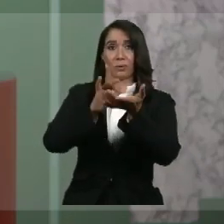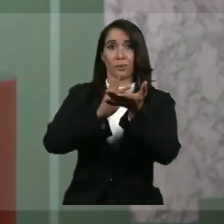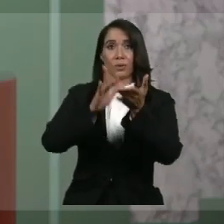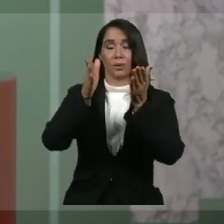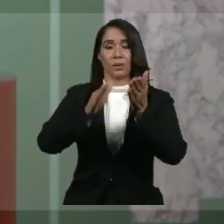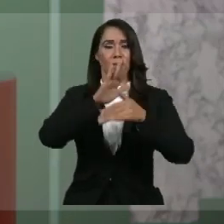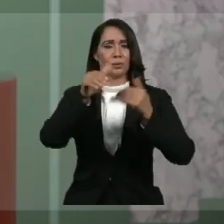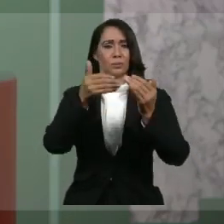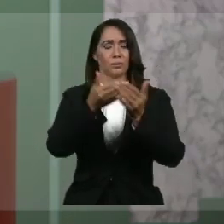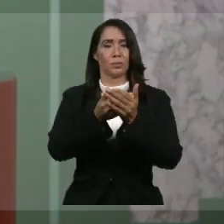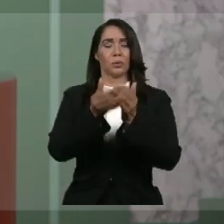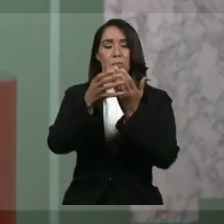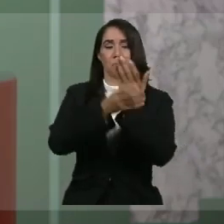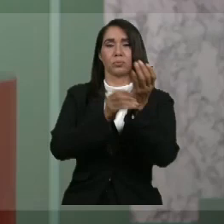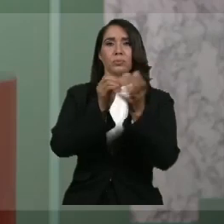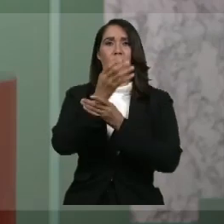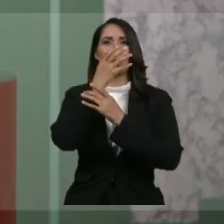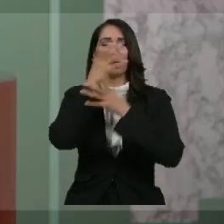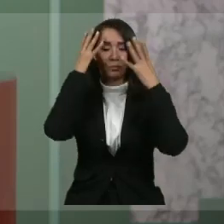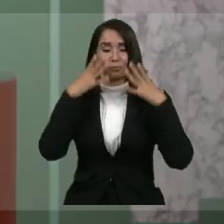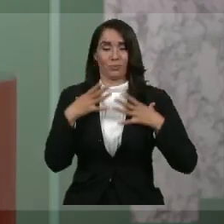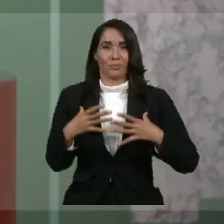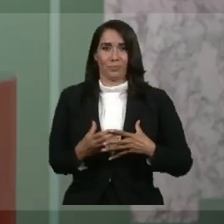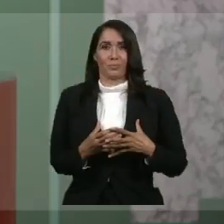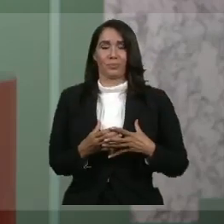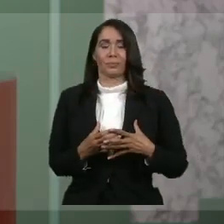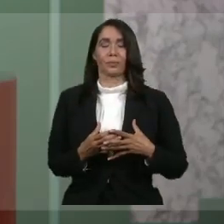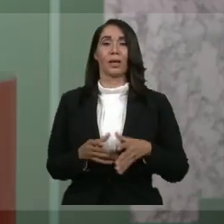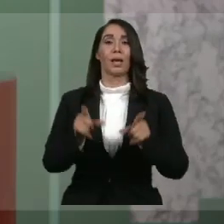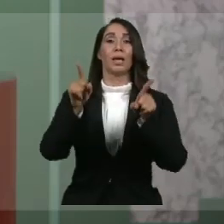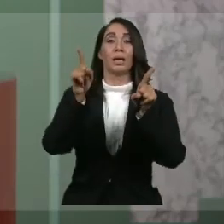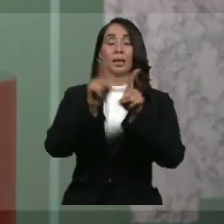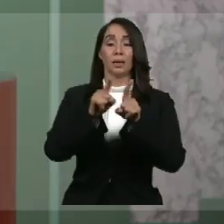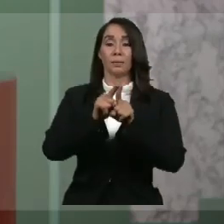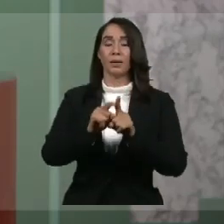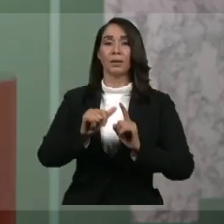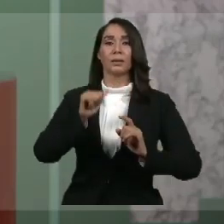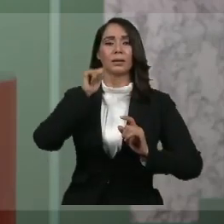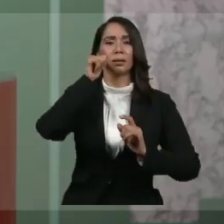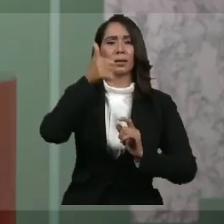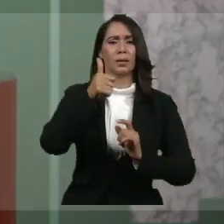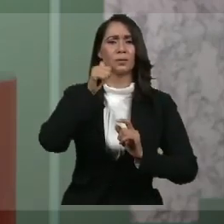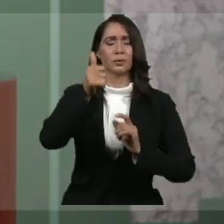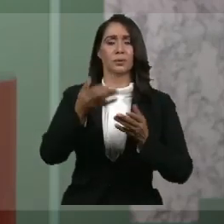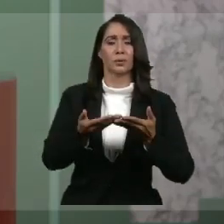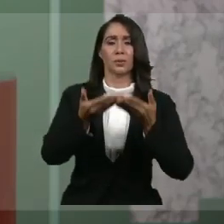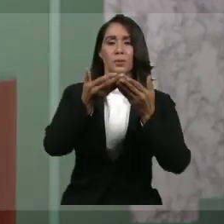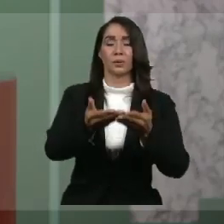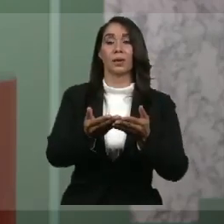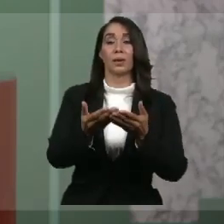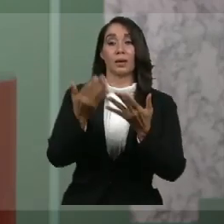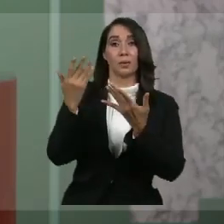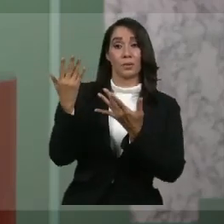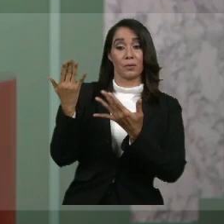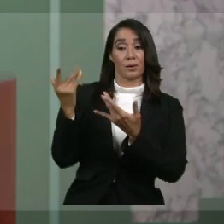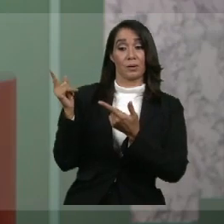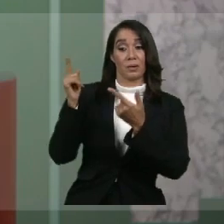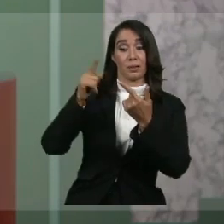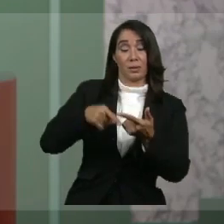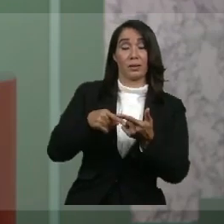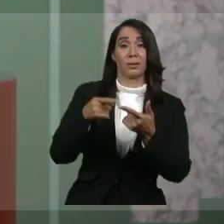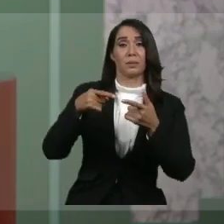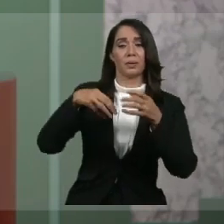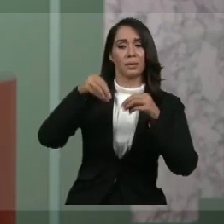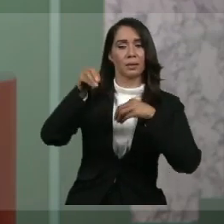al menor precio posible. Y dispondremos de suministro permanente, porque ya están en marcha los procesos de compras